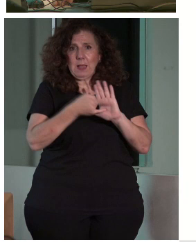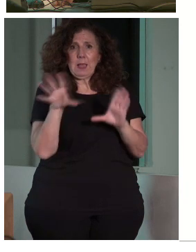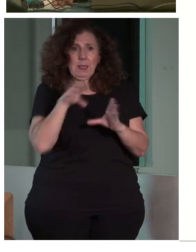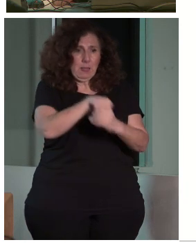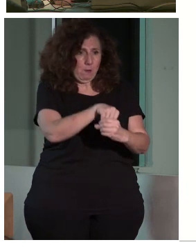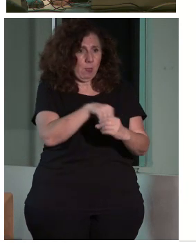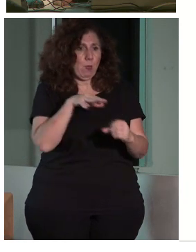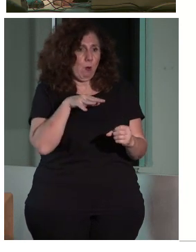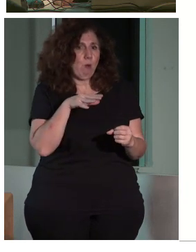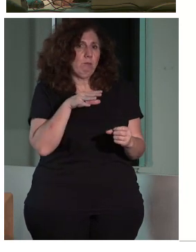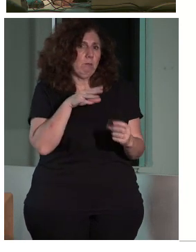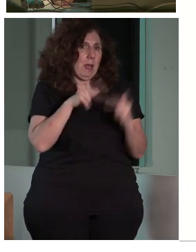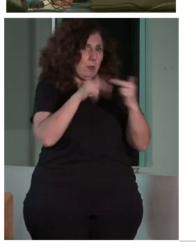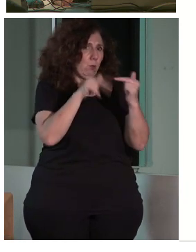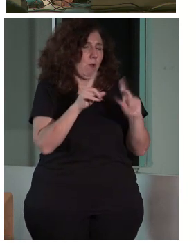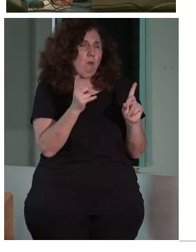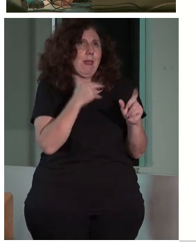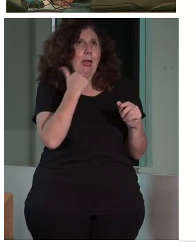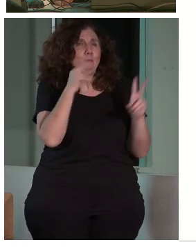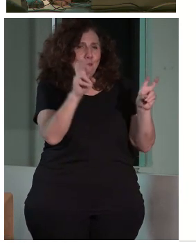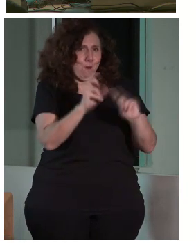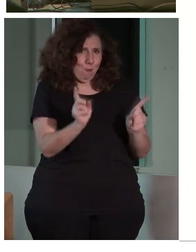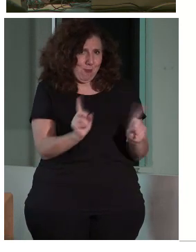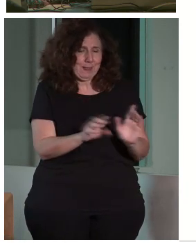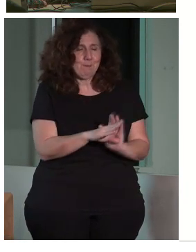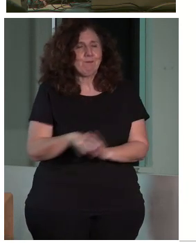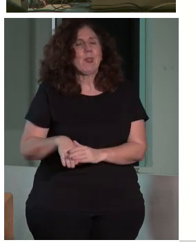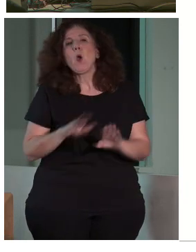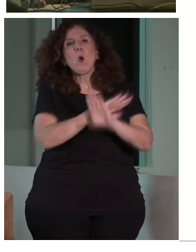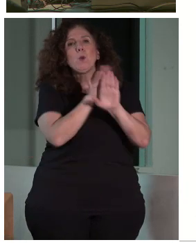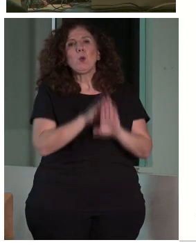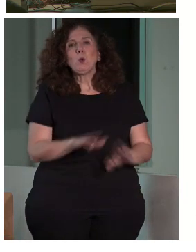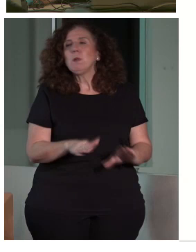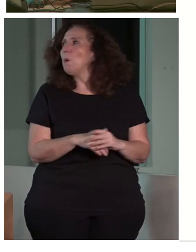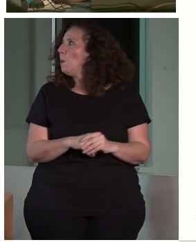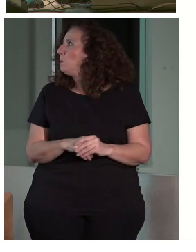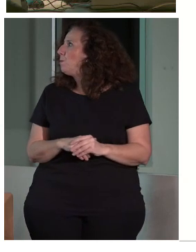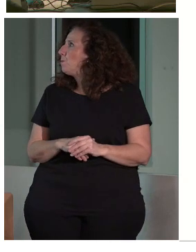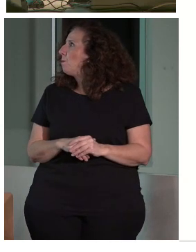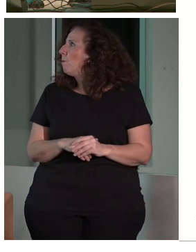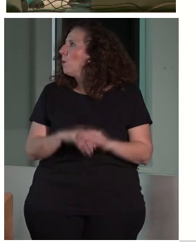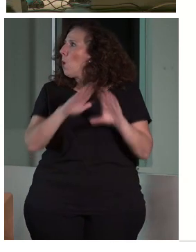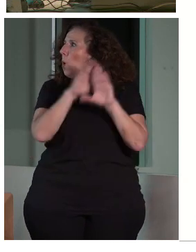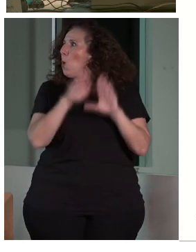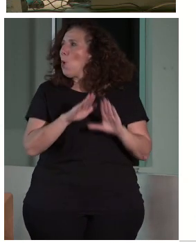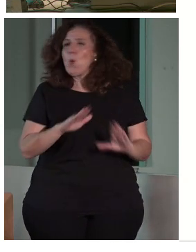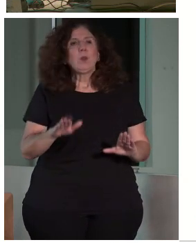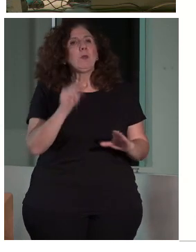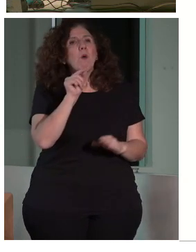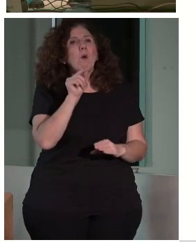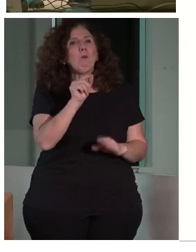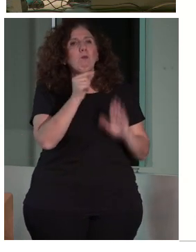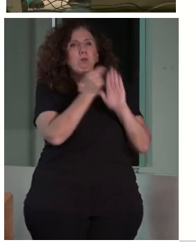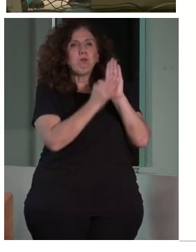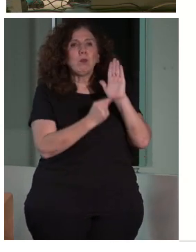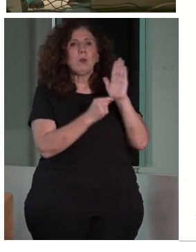decía al principio, no estamos inventando nada nuevo. Y, por último, el último punto que os decía